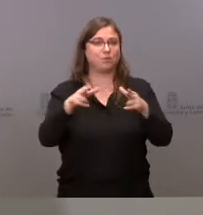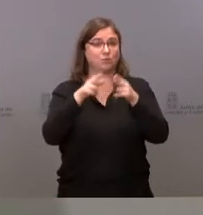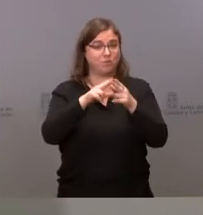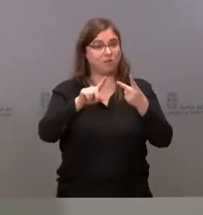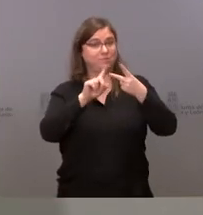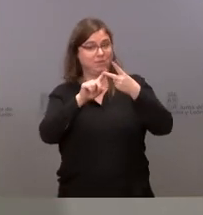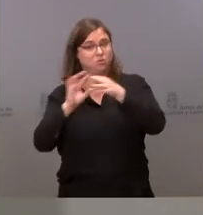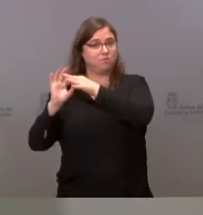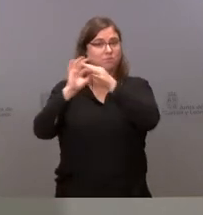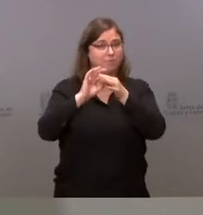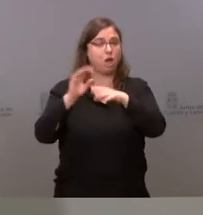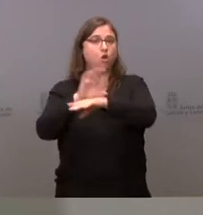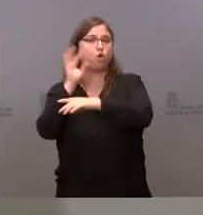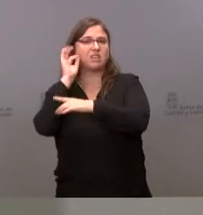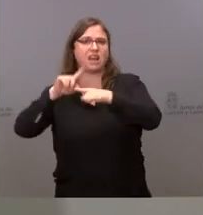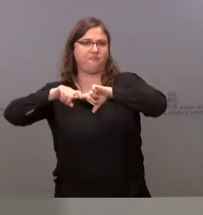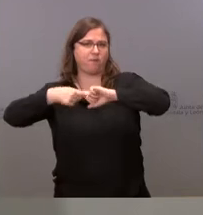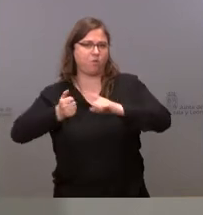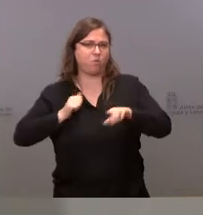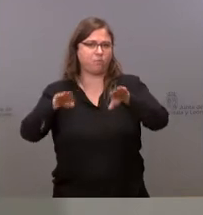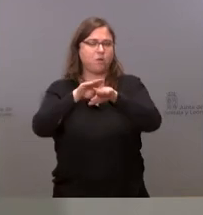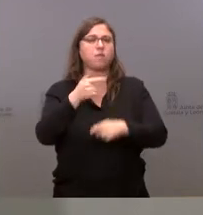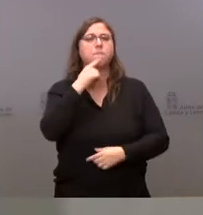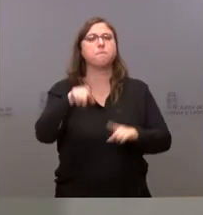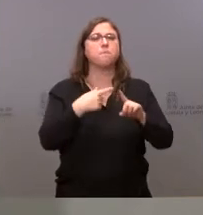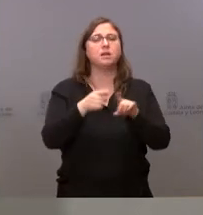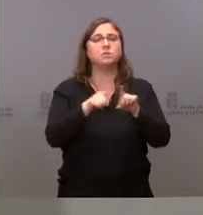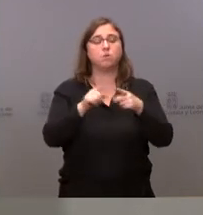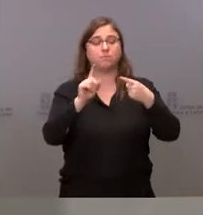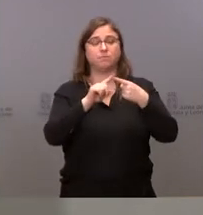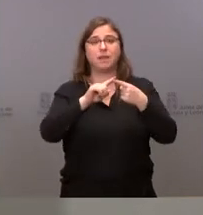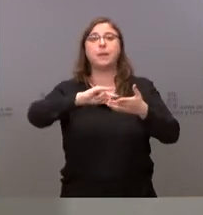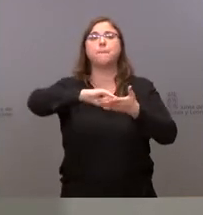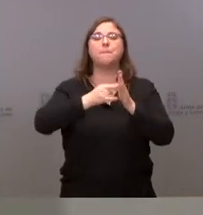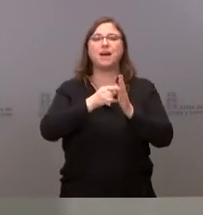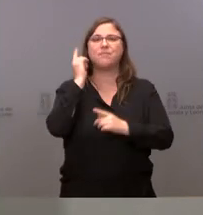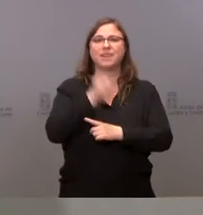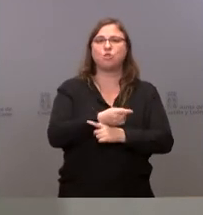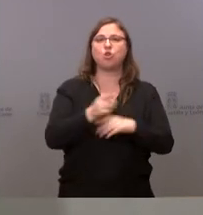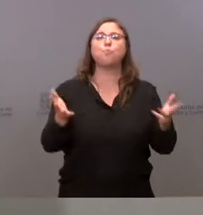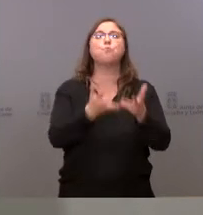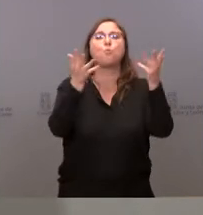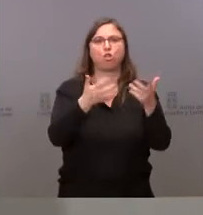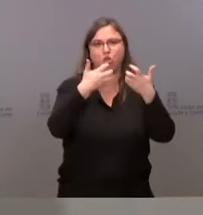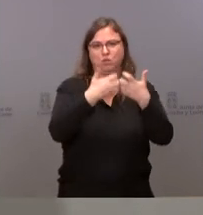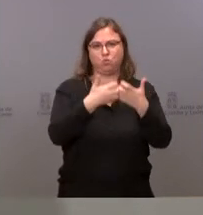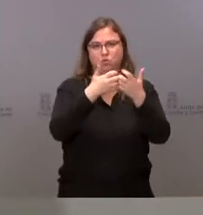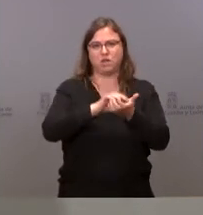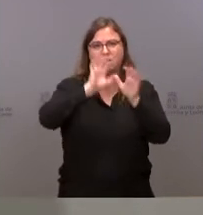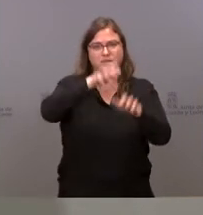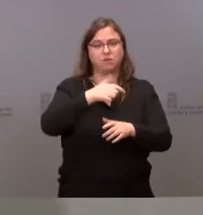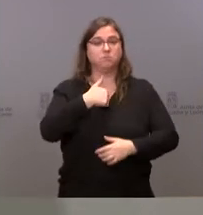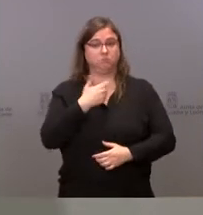luego la consejera de Familia. Sobre el primero, el Plan Director de Promoción Industrial de Castilla y León, que he